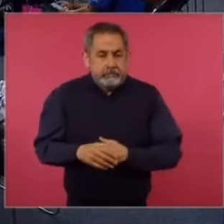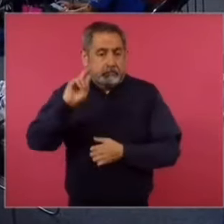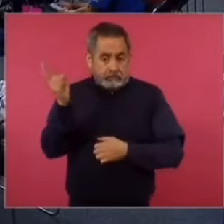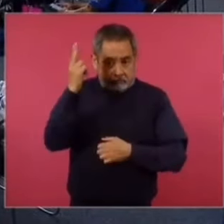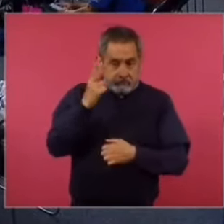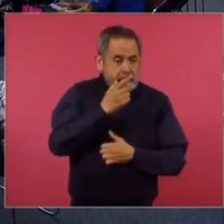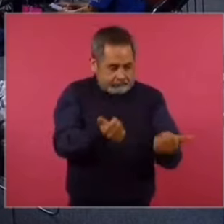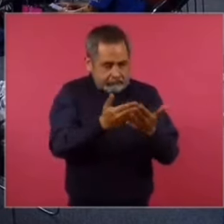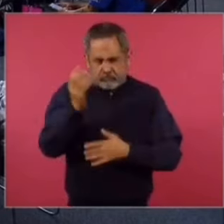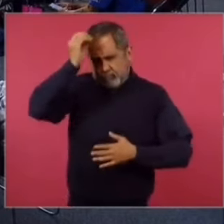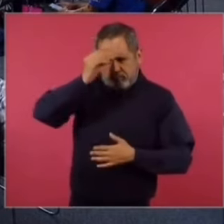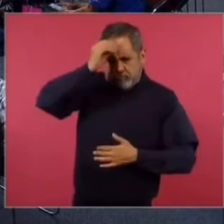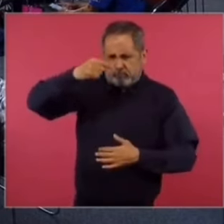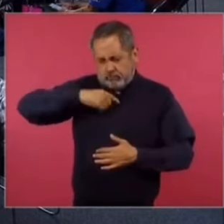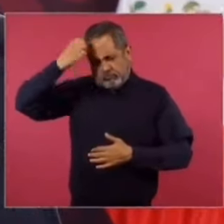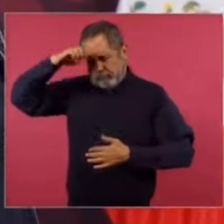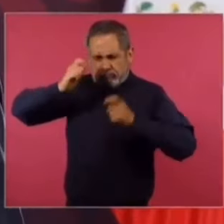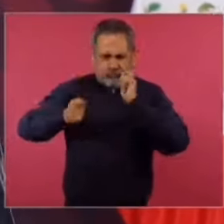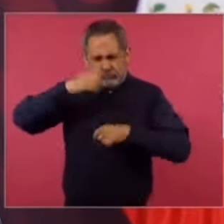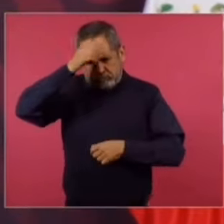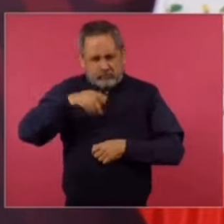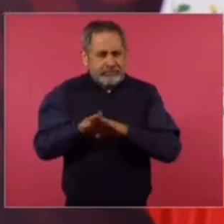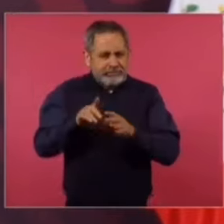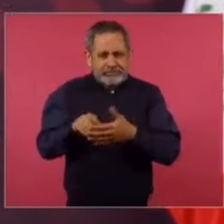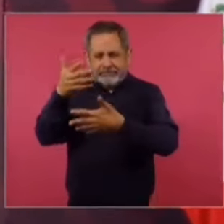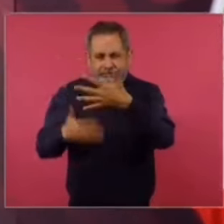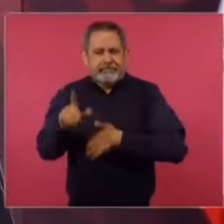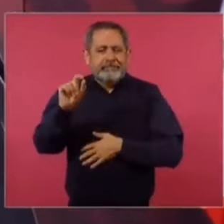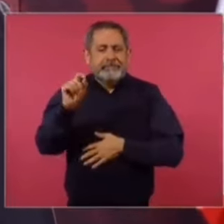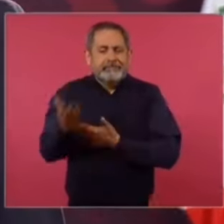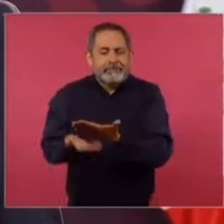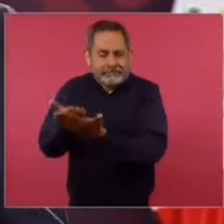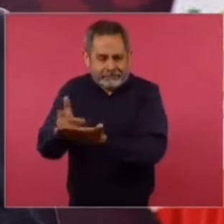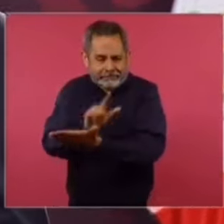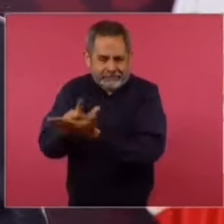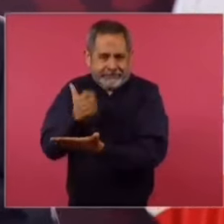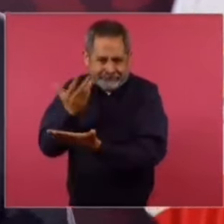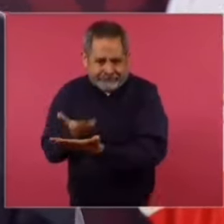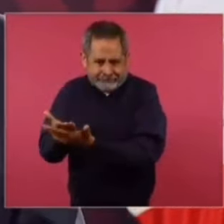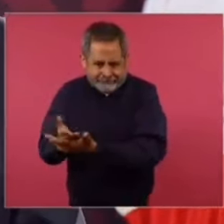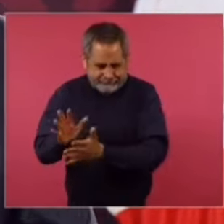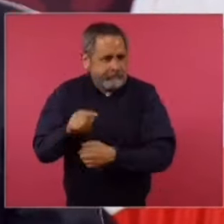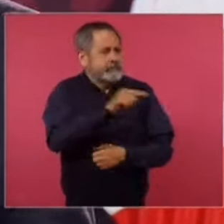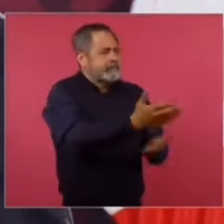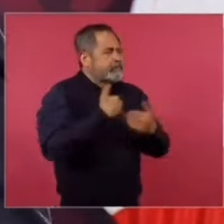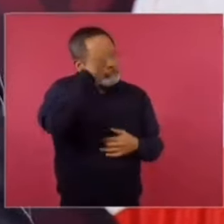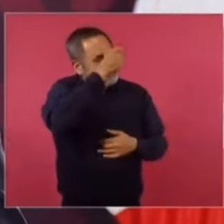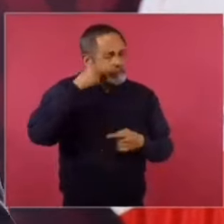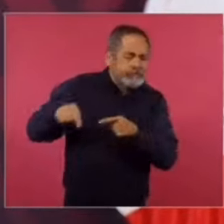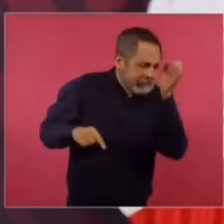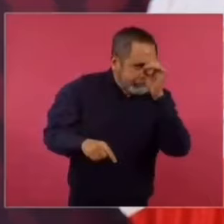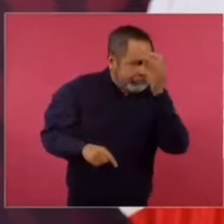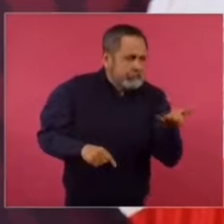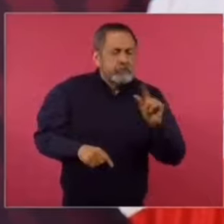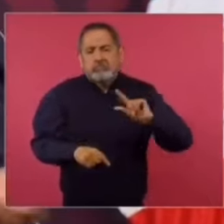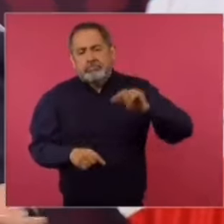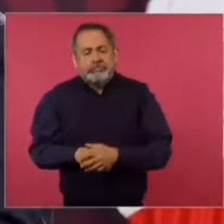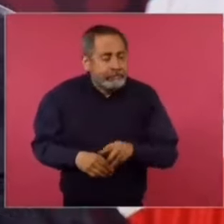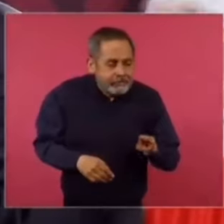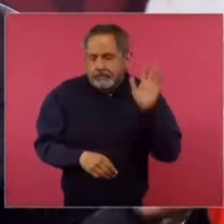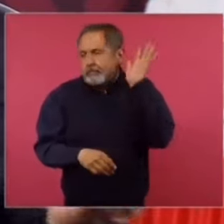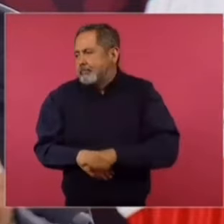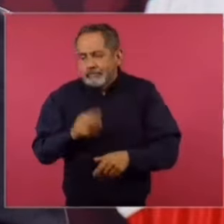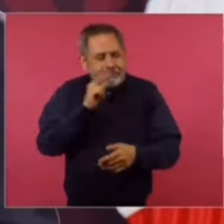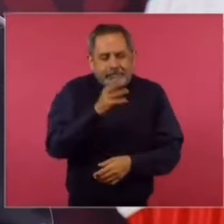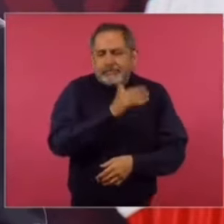su opinión como expertos sobre las 20 reformas que estamos proponiendo. Pues ya ni vi nada,